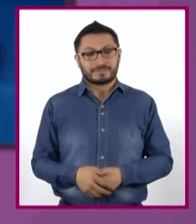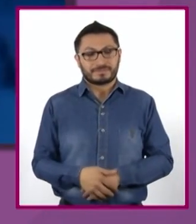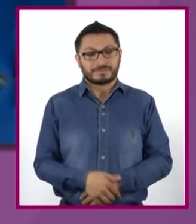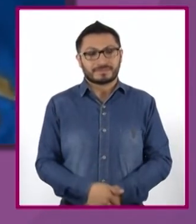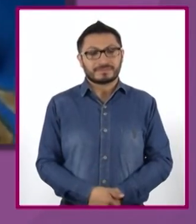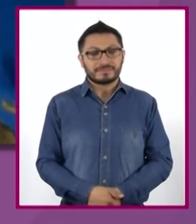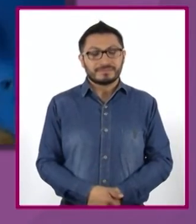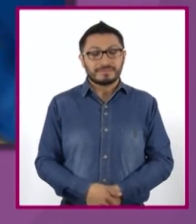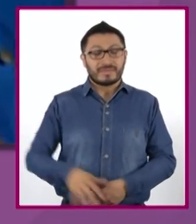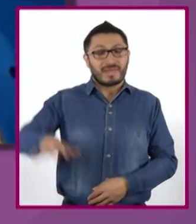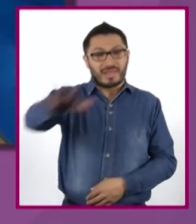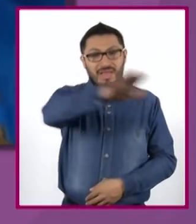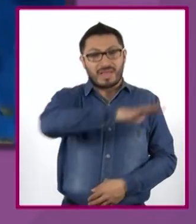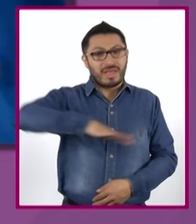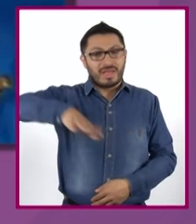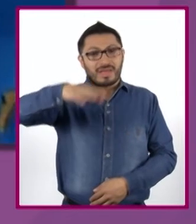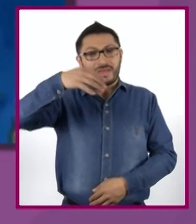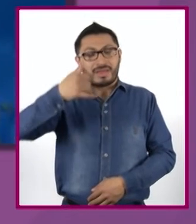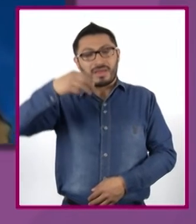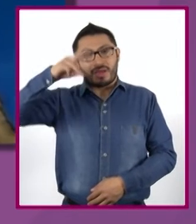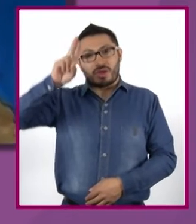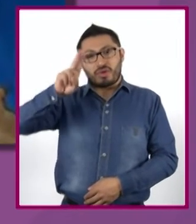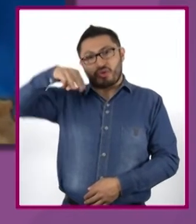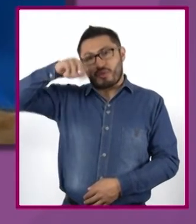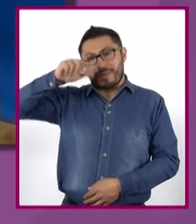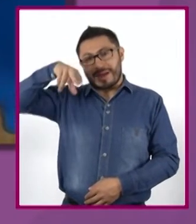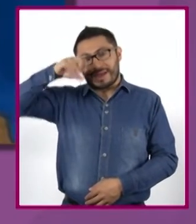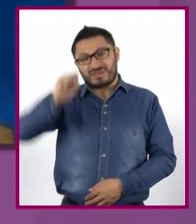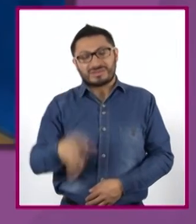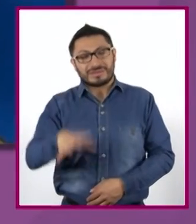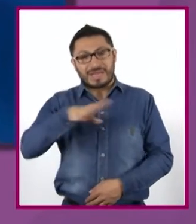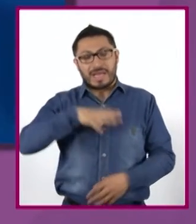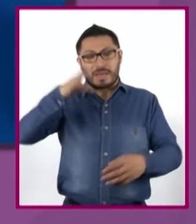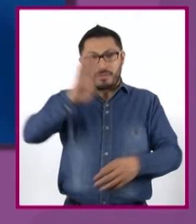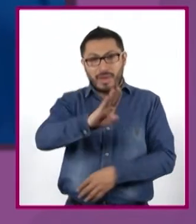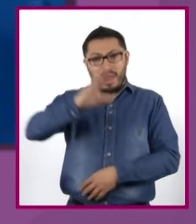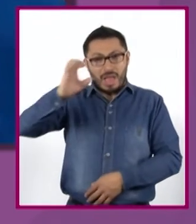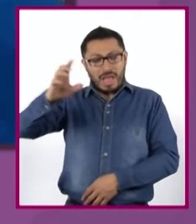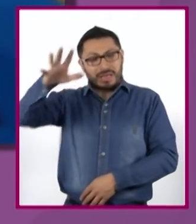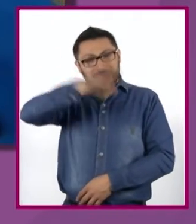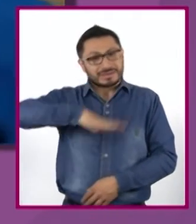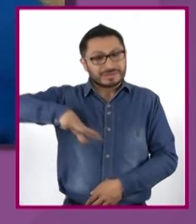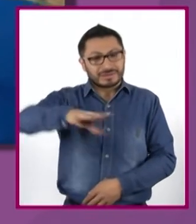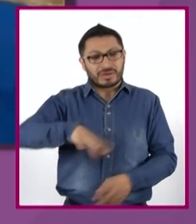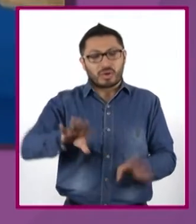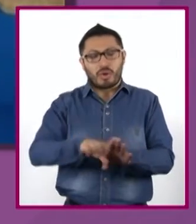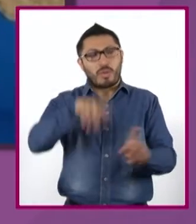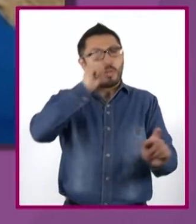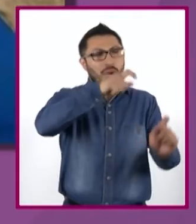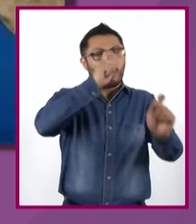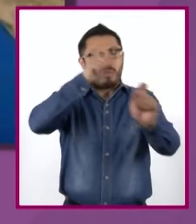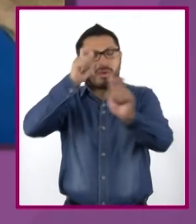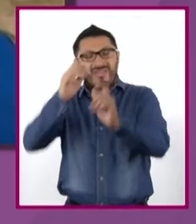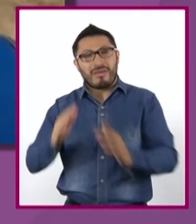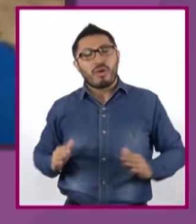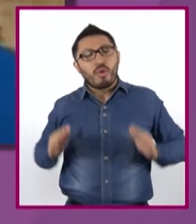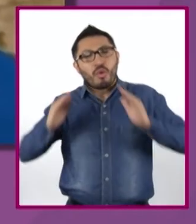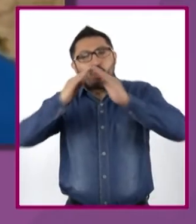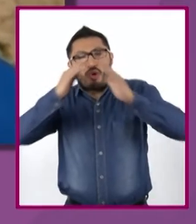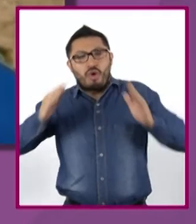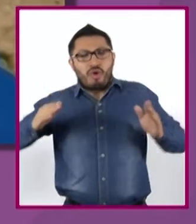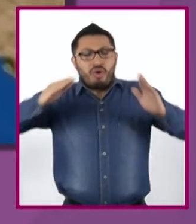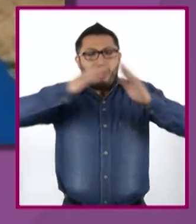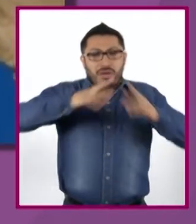El territorio de los yumanos, las tierras de Baja California, cincelado por cerros, arroyos,